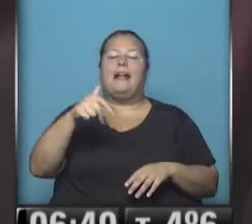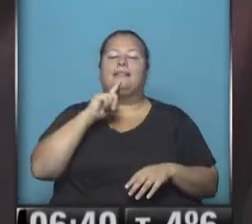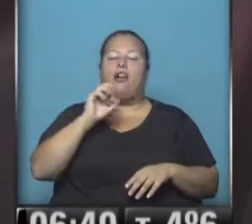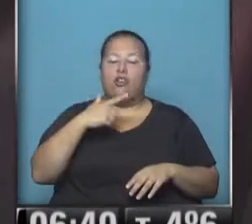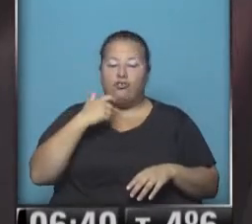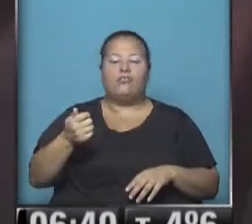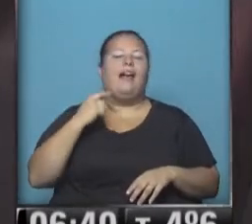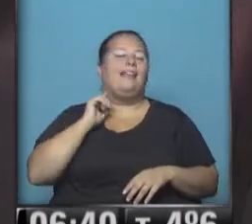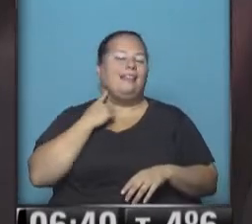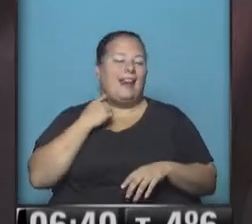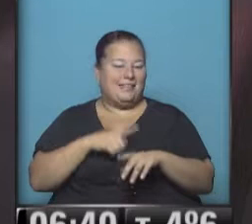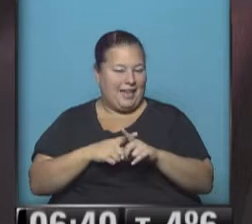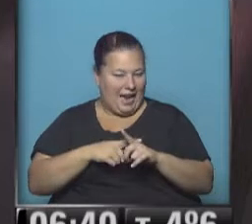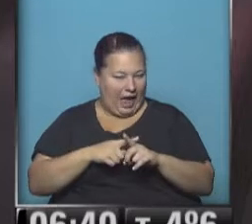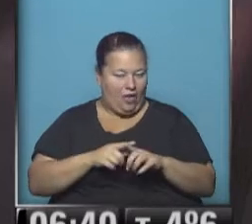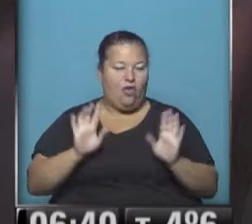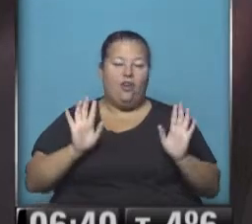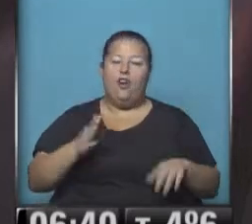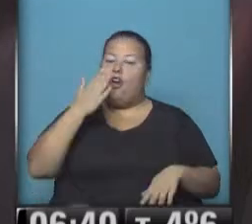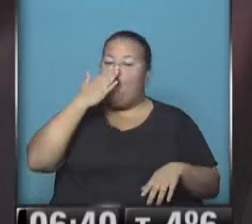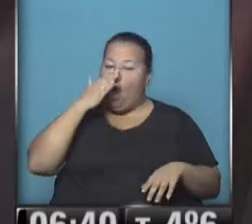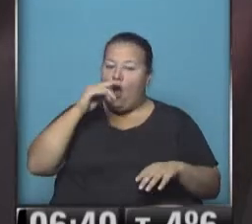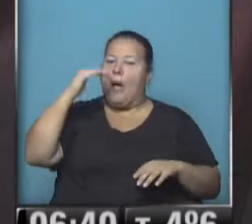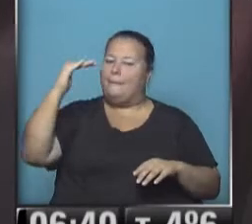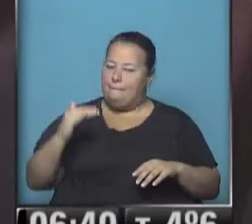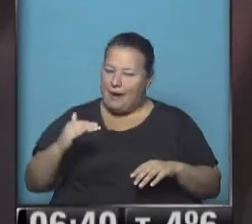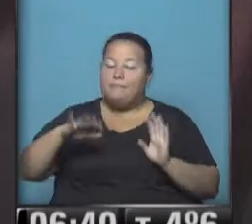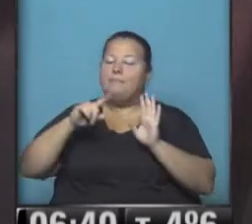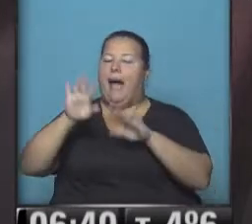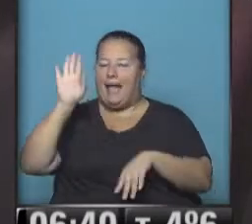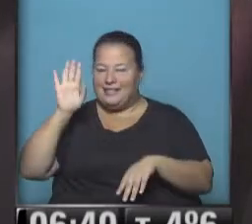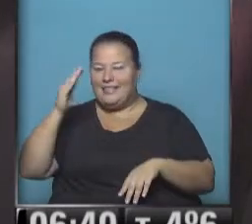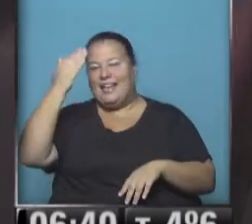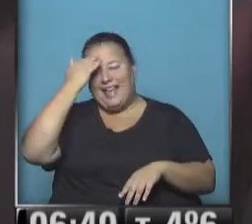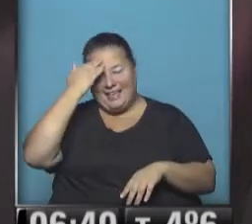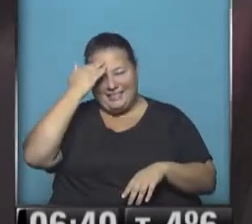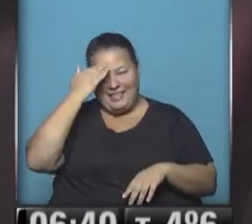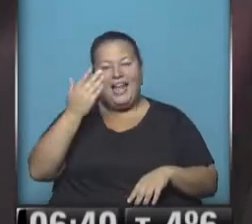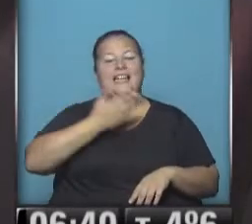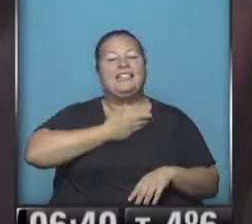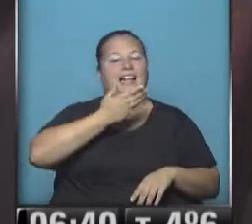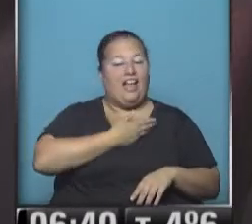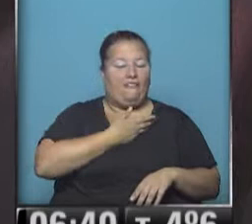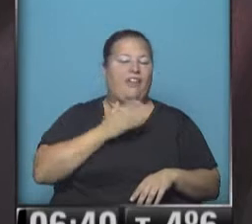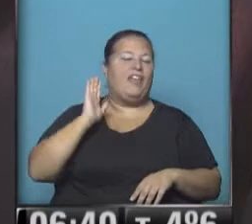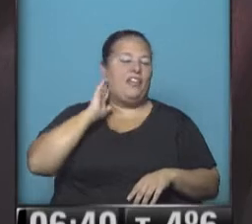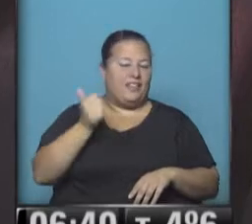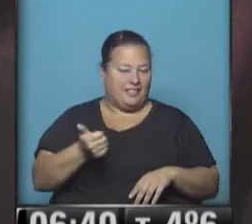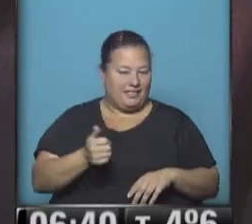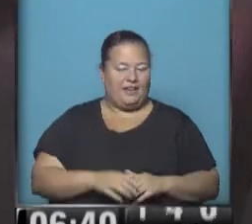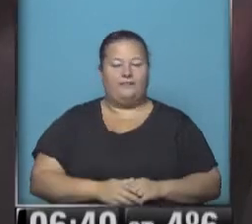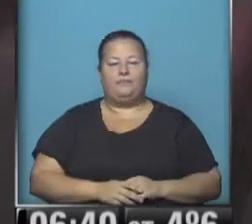13 graditos. Córdoba, un poquito menos, más. 15 y Santa Fe, 16.